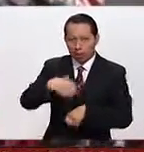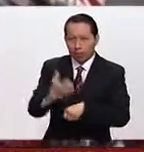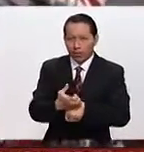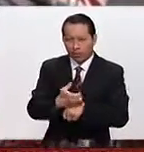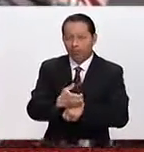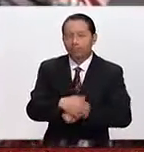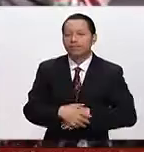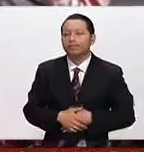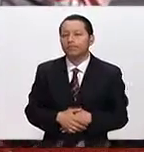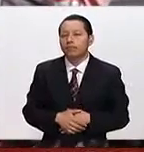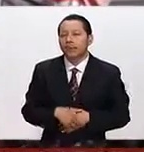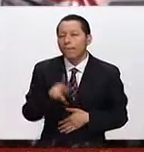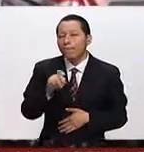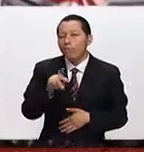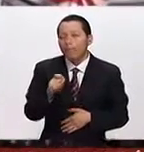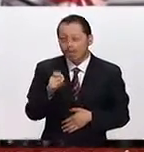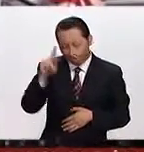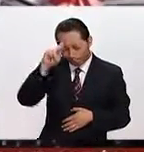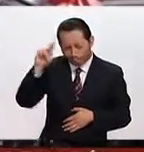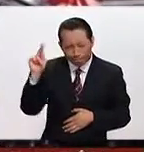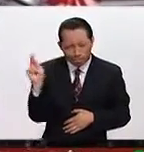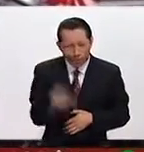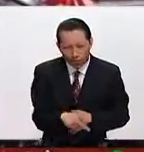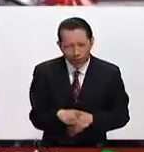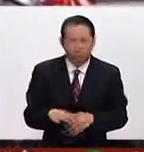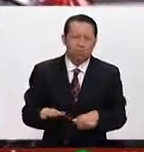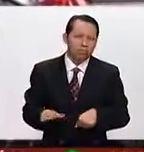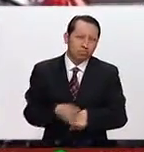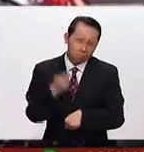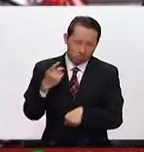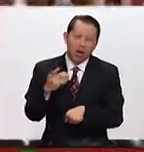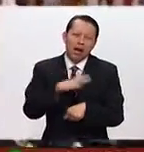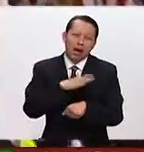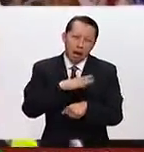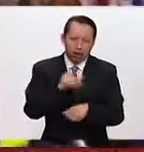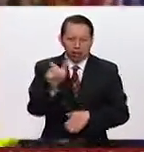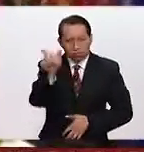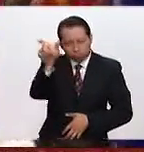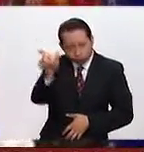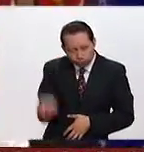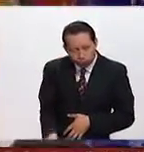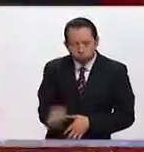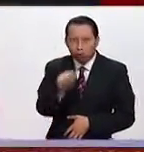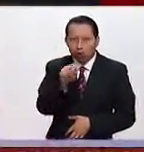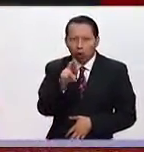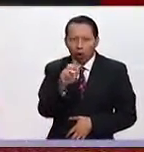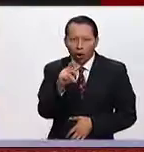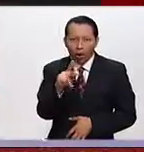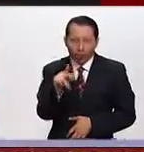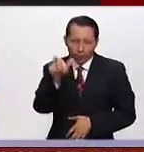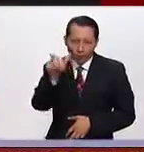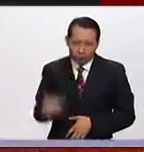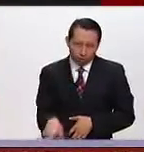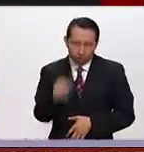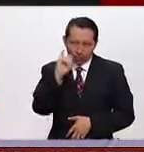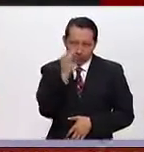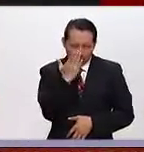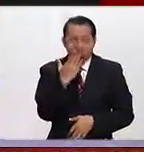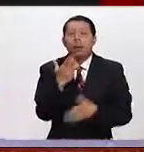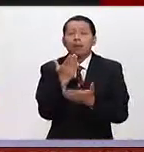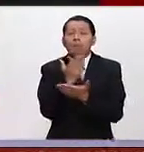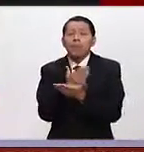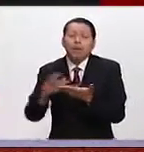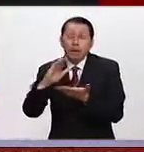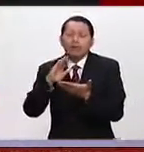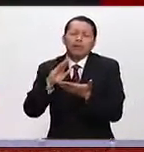peor es que ajeno a esta parafernalia que hay en torno a la figura mediática del señor Trump, ¿existe la posibilidad